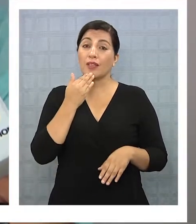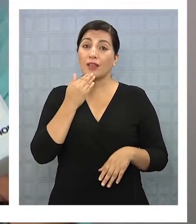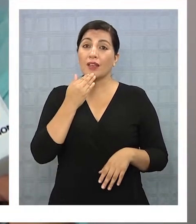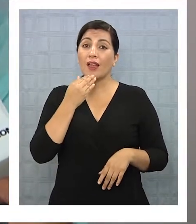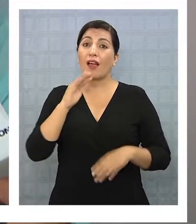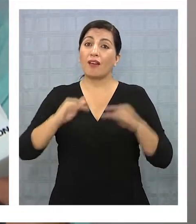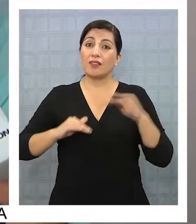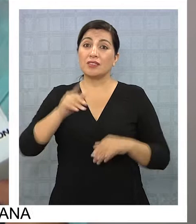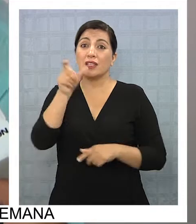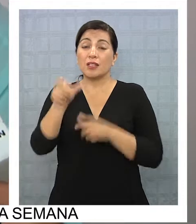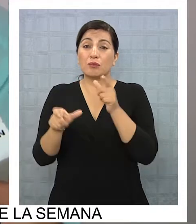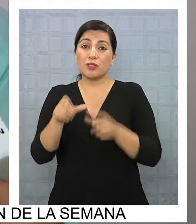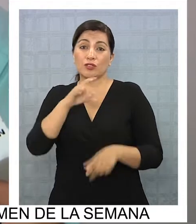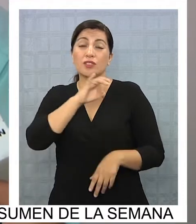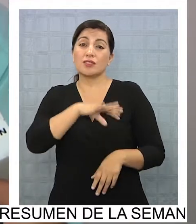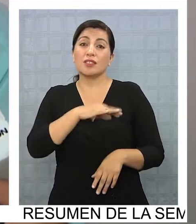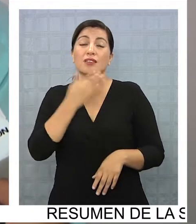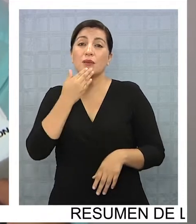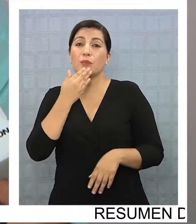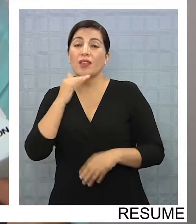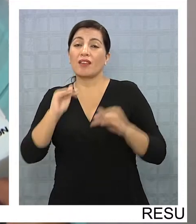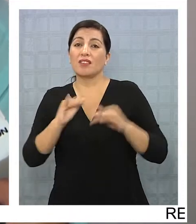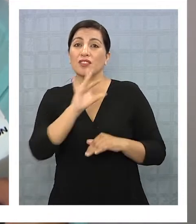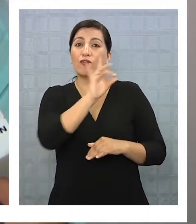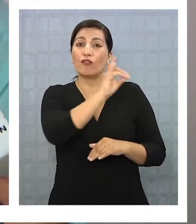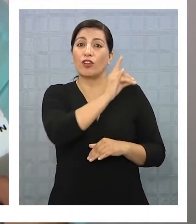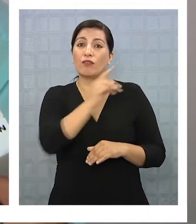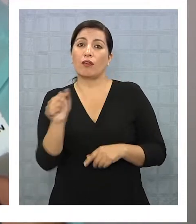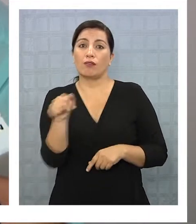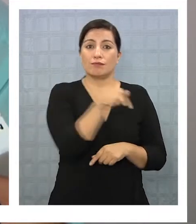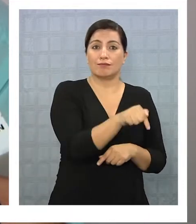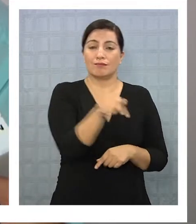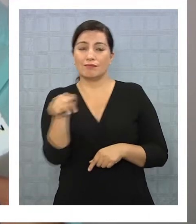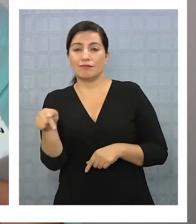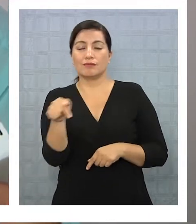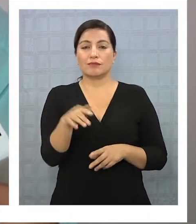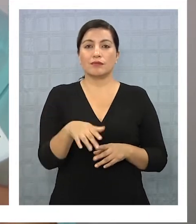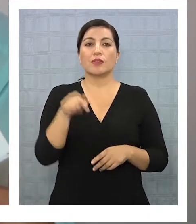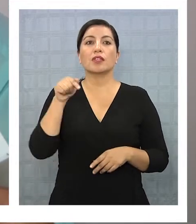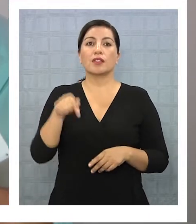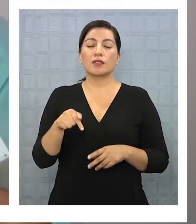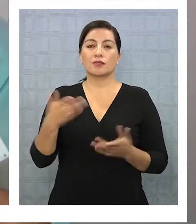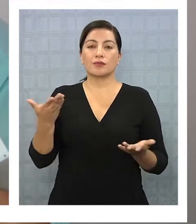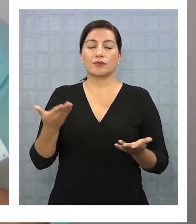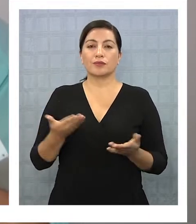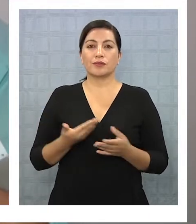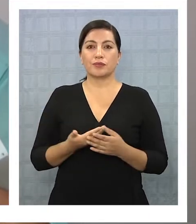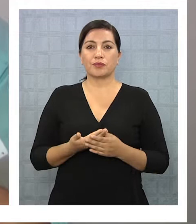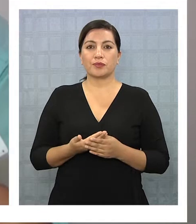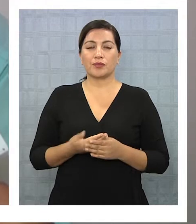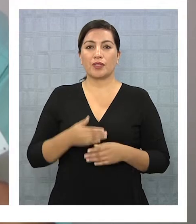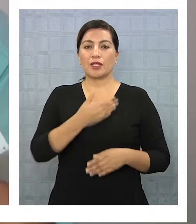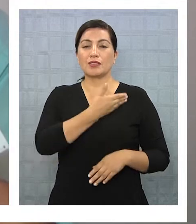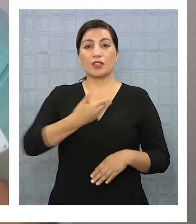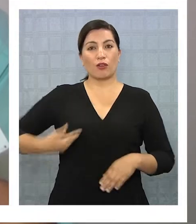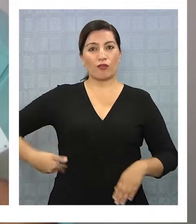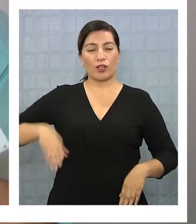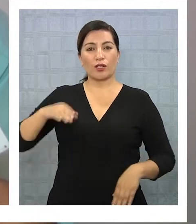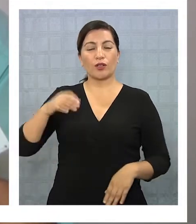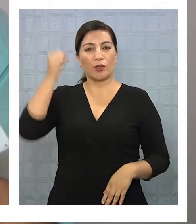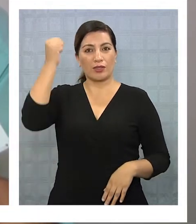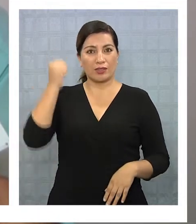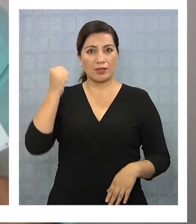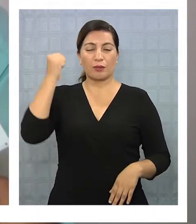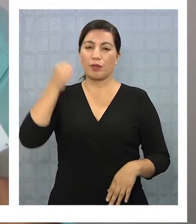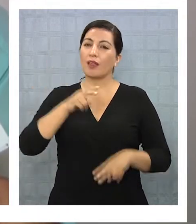también y los bolivianos que vienen para acá. Entonces, era claramente una sobrereacción de parte del gobierno de Piñera generar